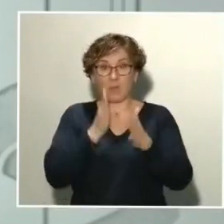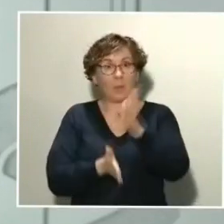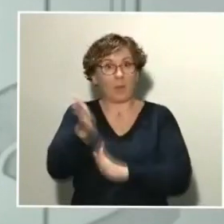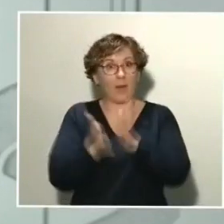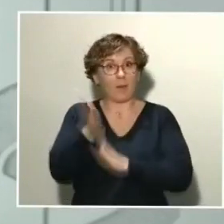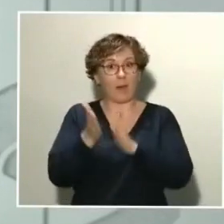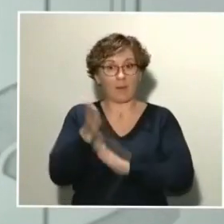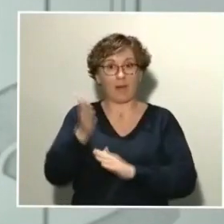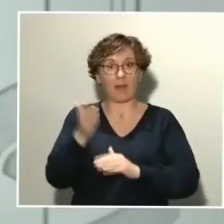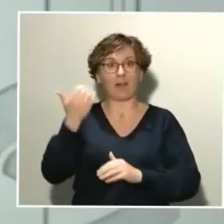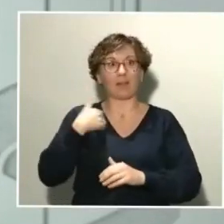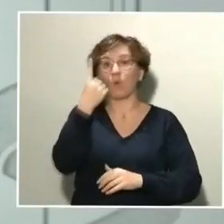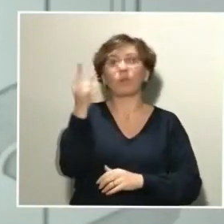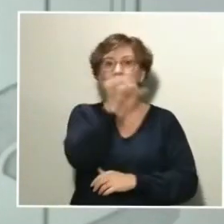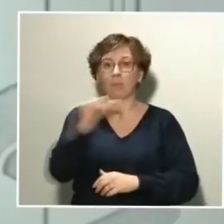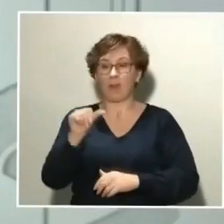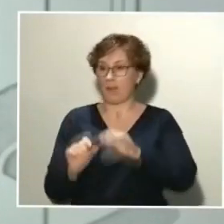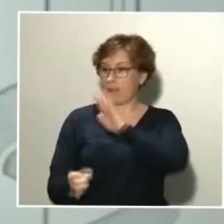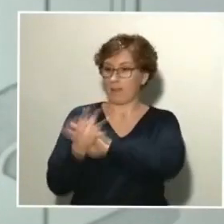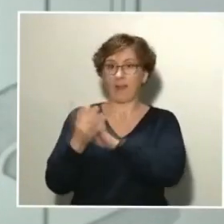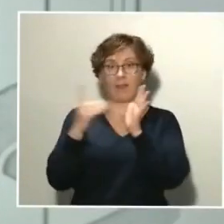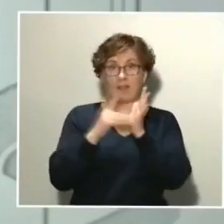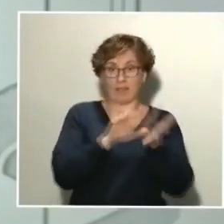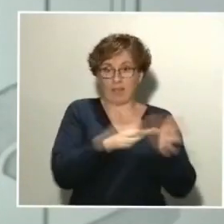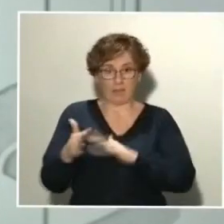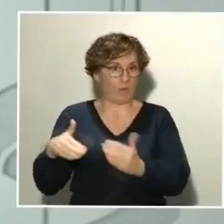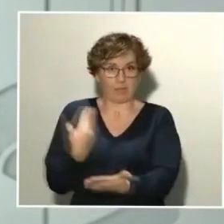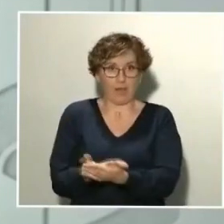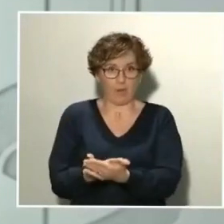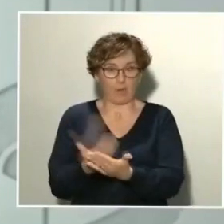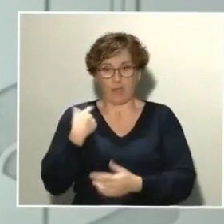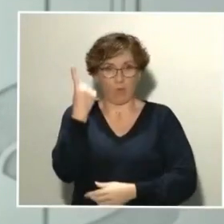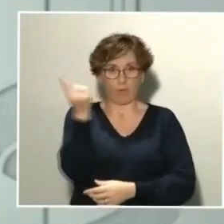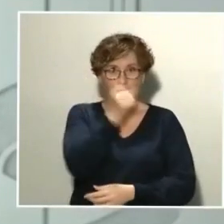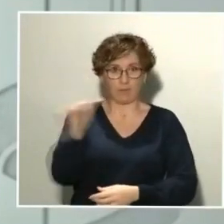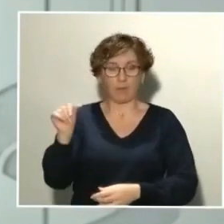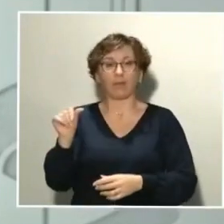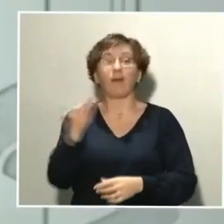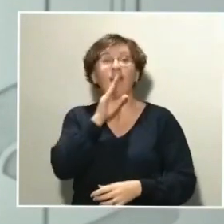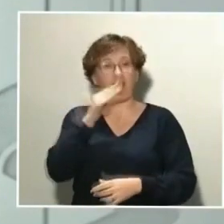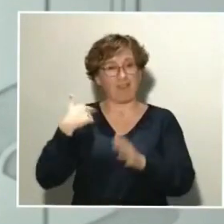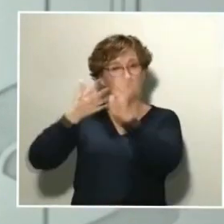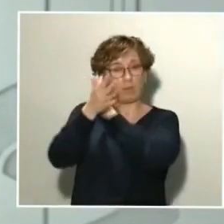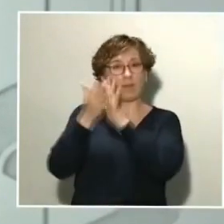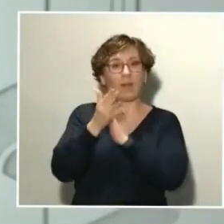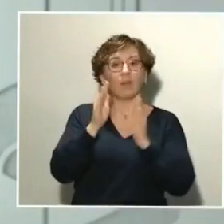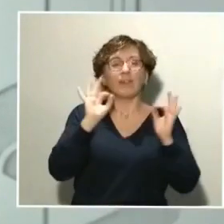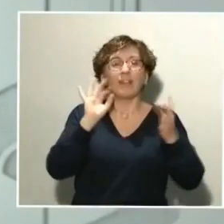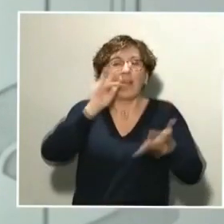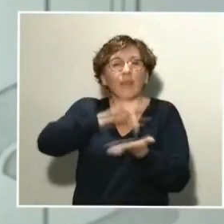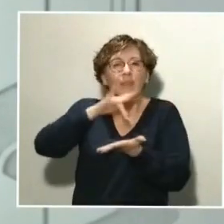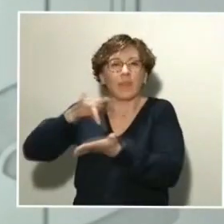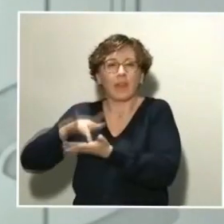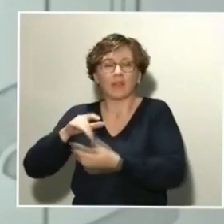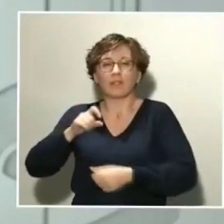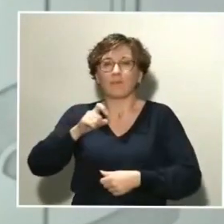del decreto. Ya comentábamos desde hace unos días que los días difíciles, duros, en los que hay que aguantar,